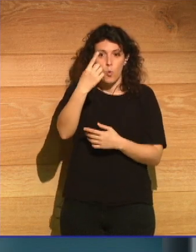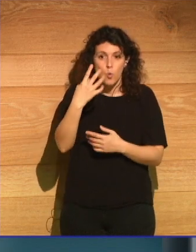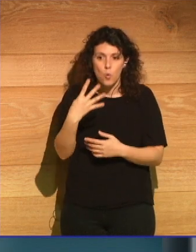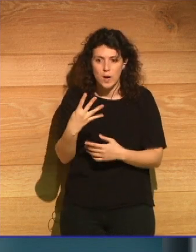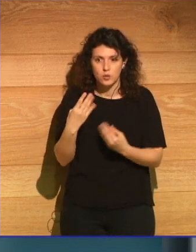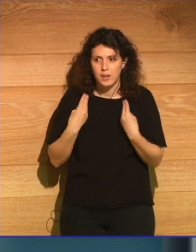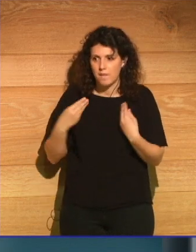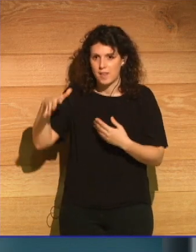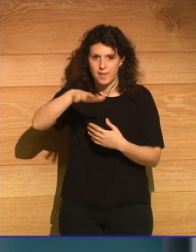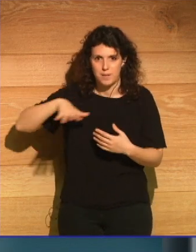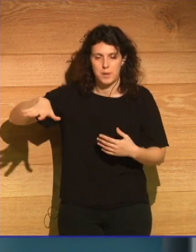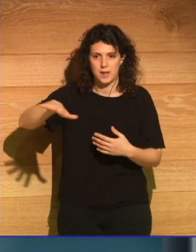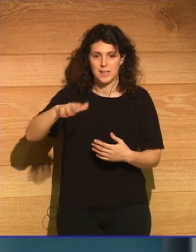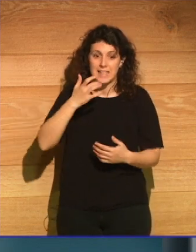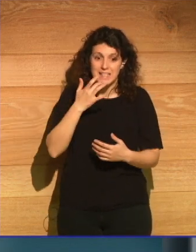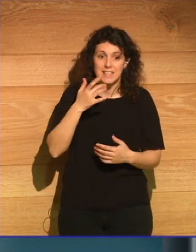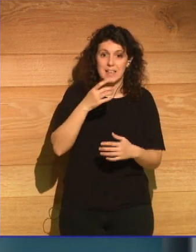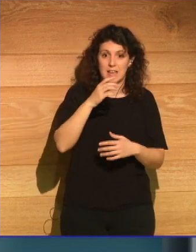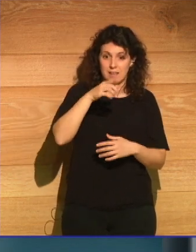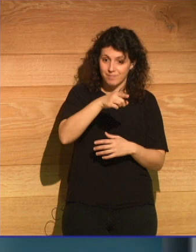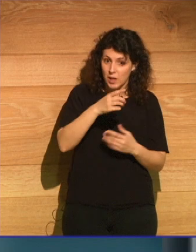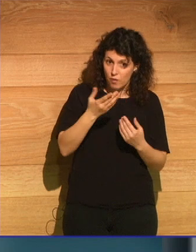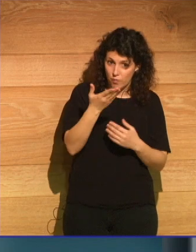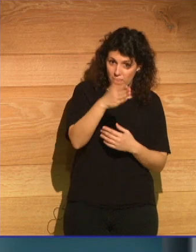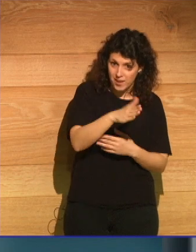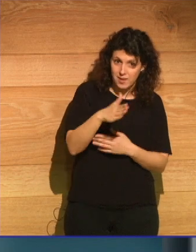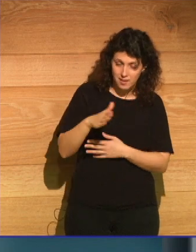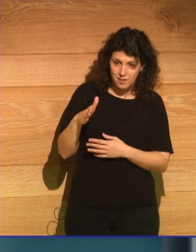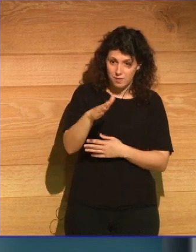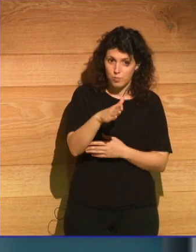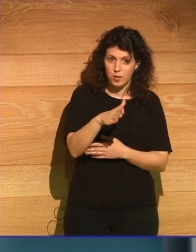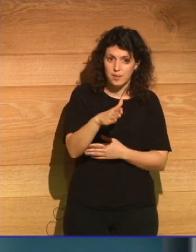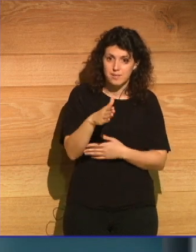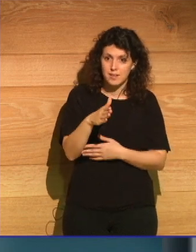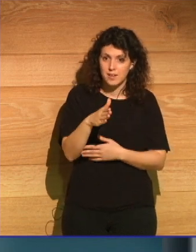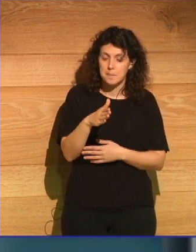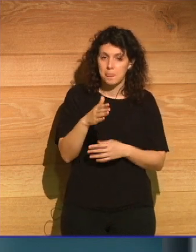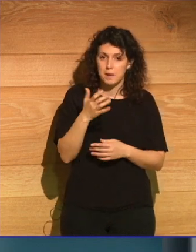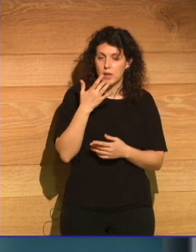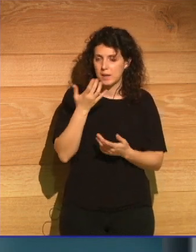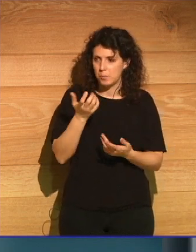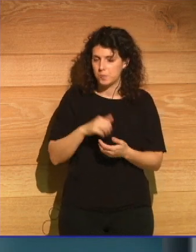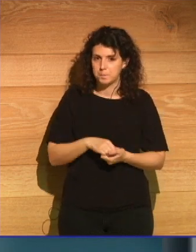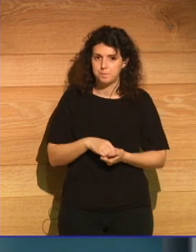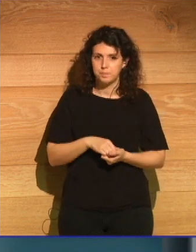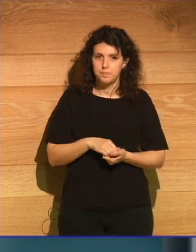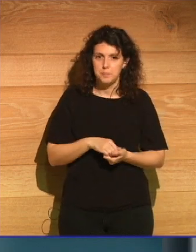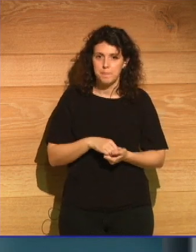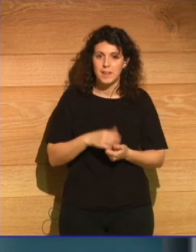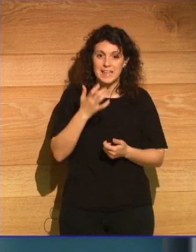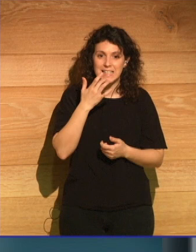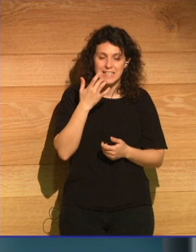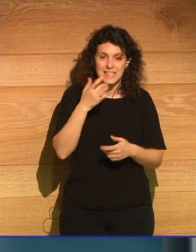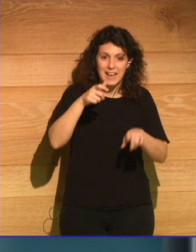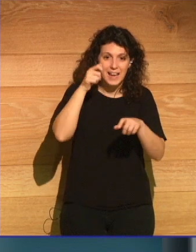Entonces, si se mueren grandes cantidades de especies